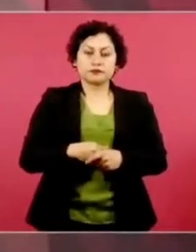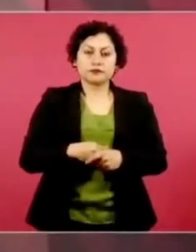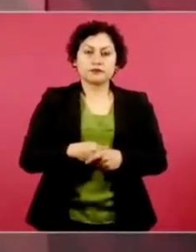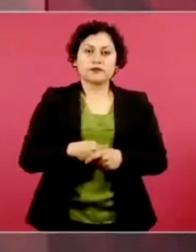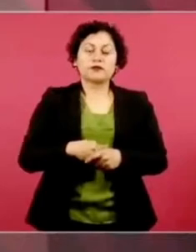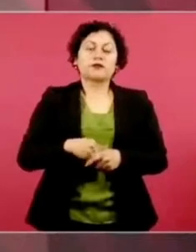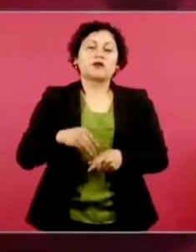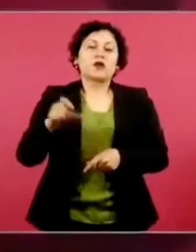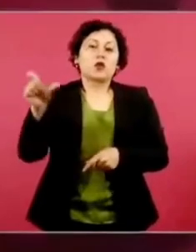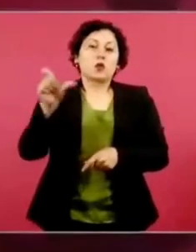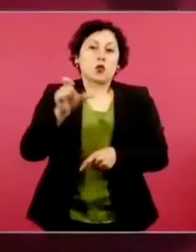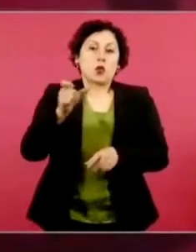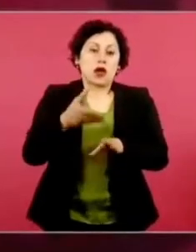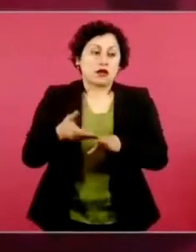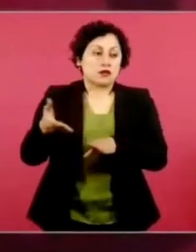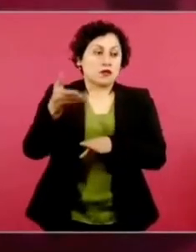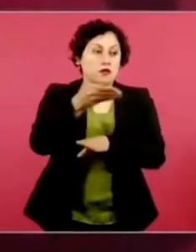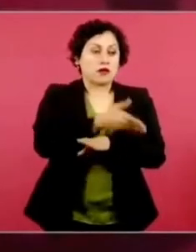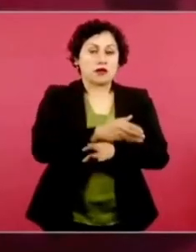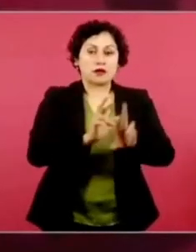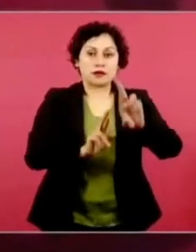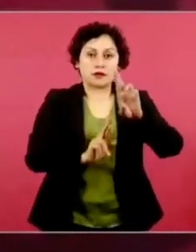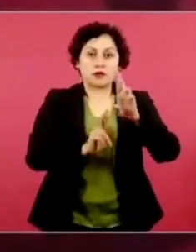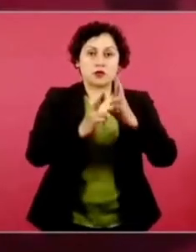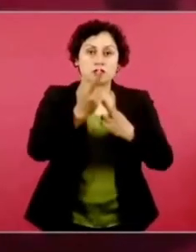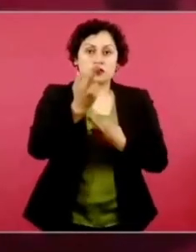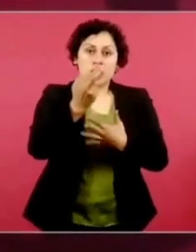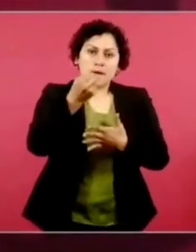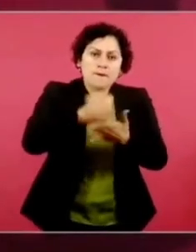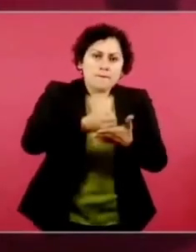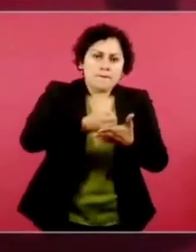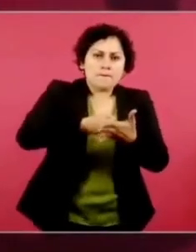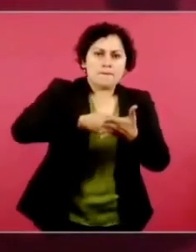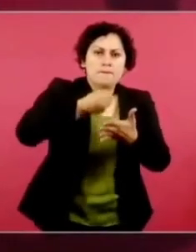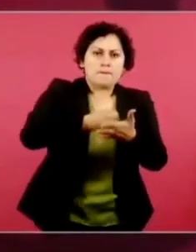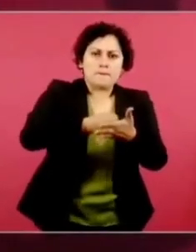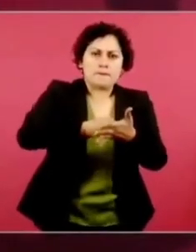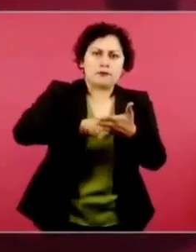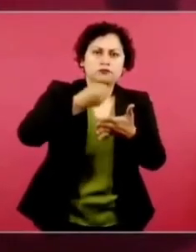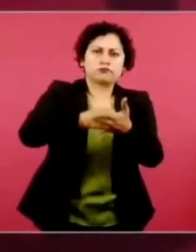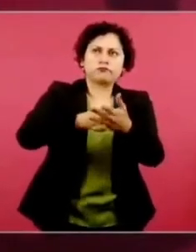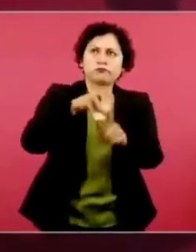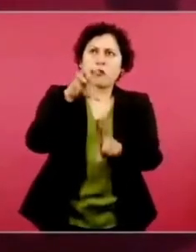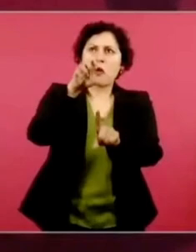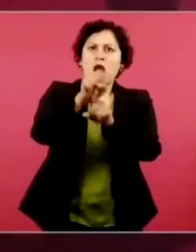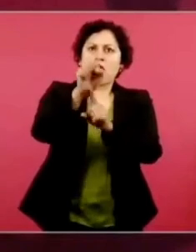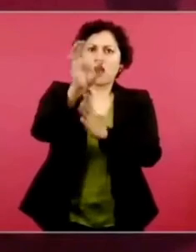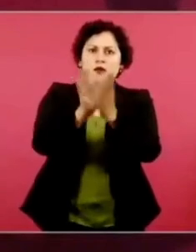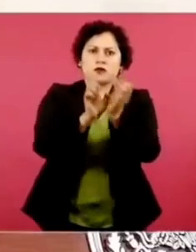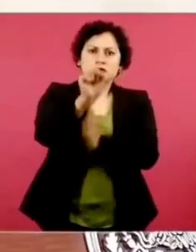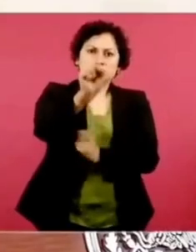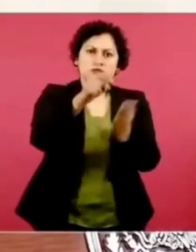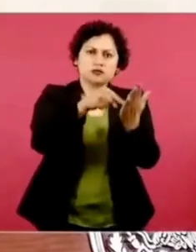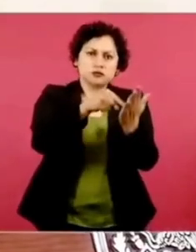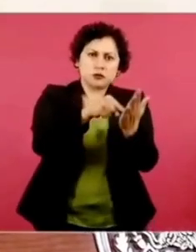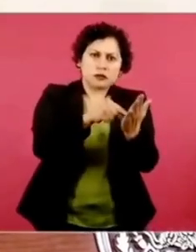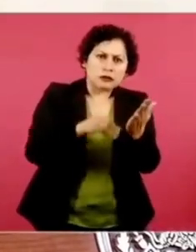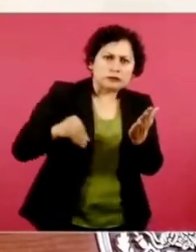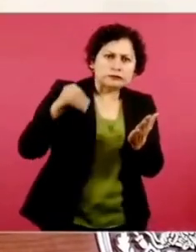movimiento revolucionario que hicieron los campesinos, que hicieron los obreros,